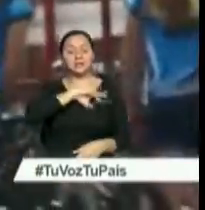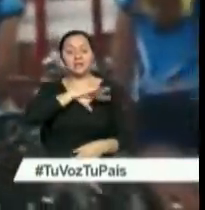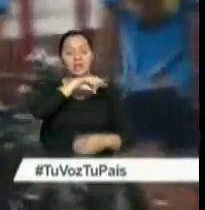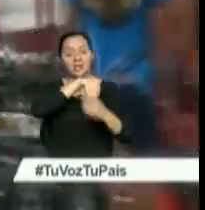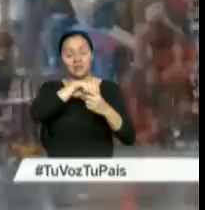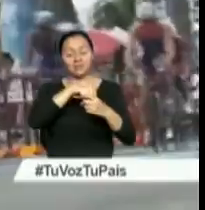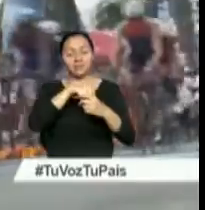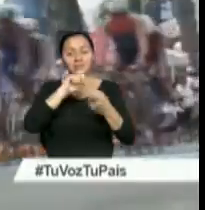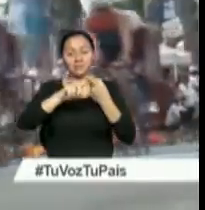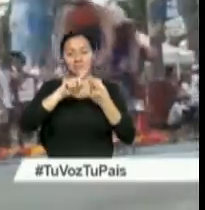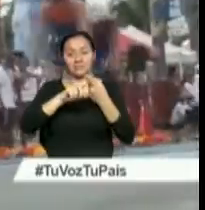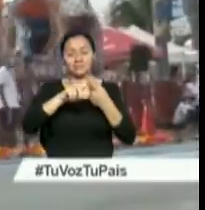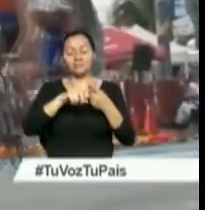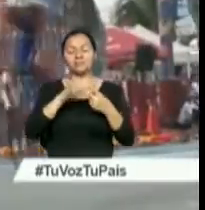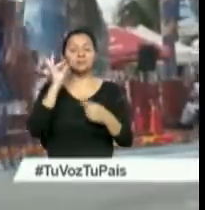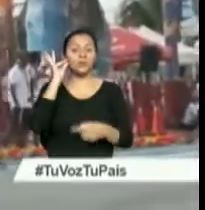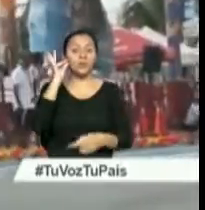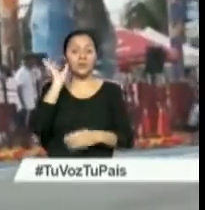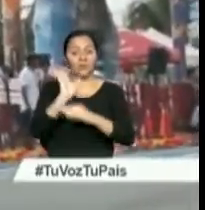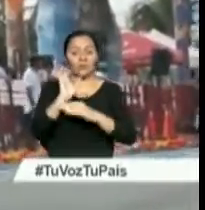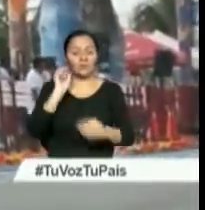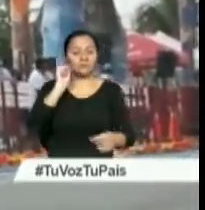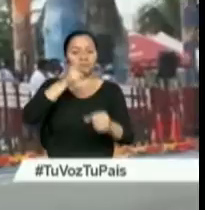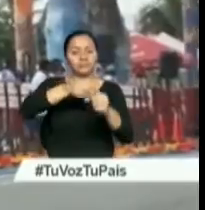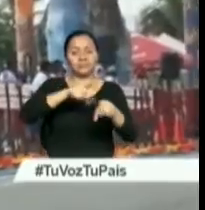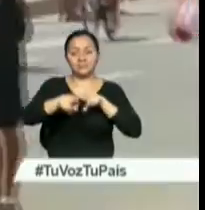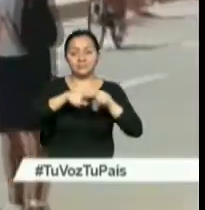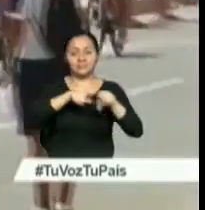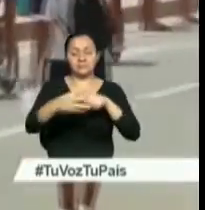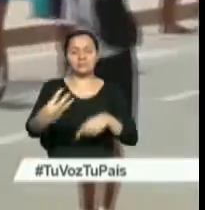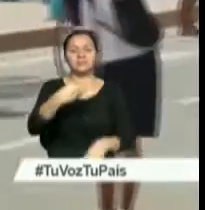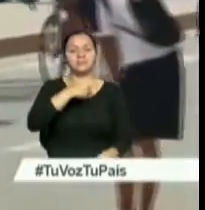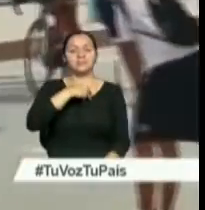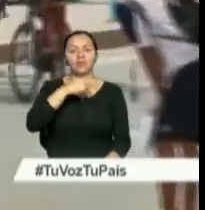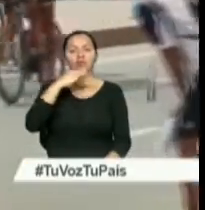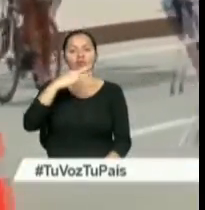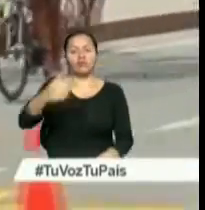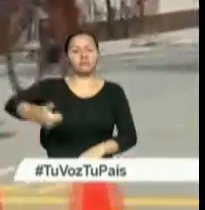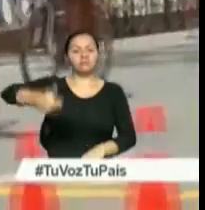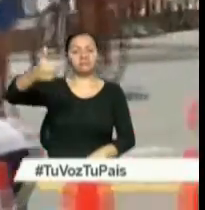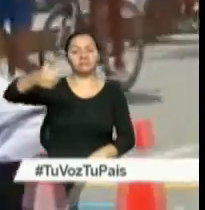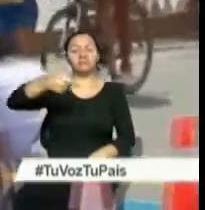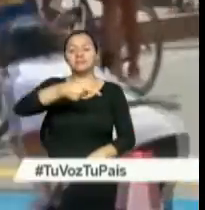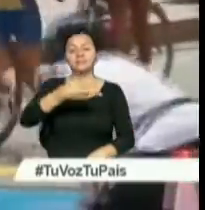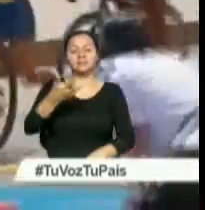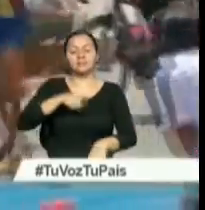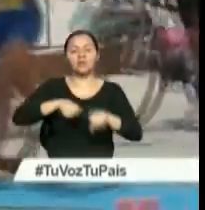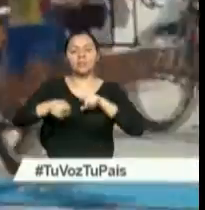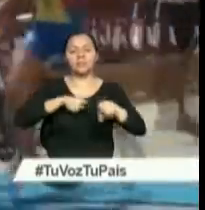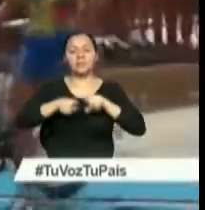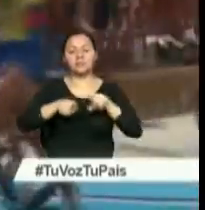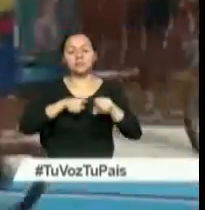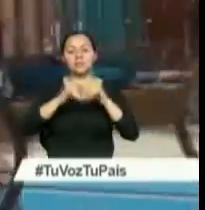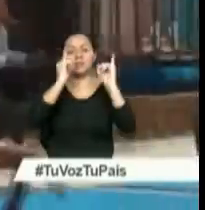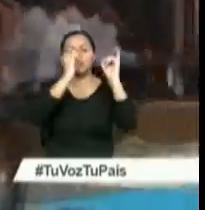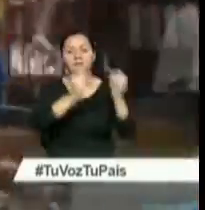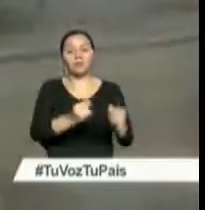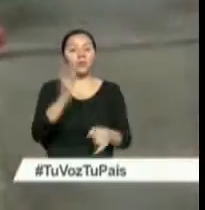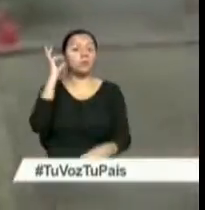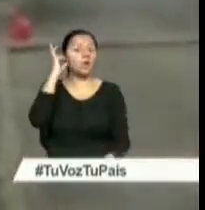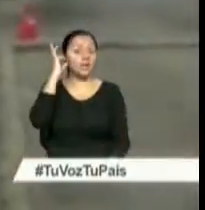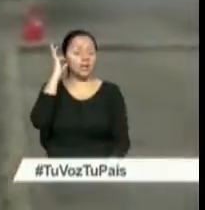disputan en Chile, la atleta ecuatoriana Elizabeth Bravo se adjudicó la medalla de oro en la competencia de triatlón categoría individual femenina.